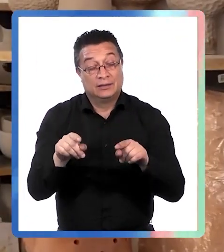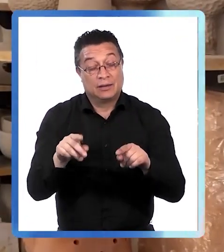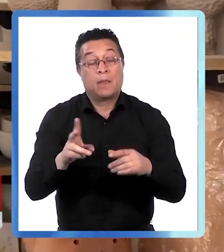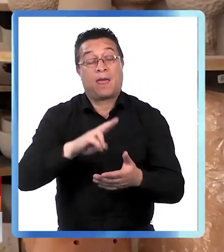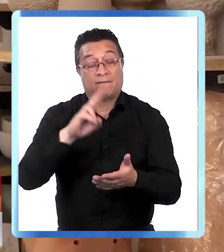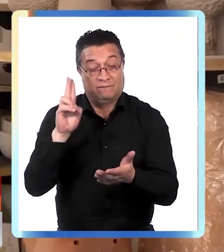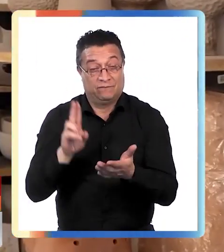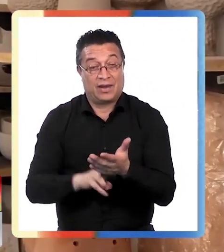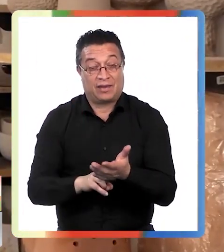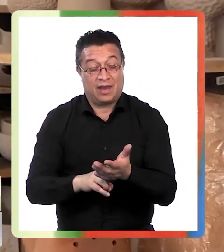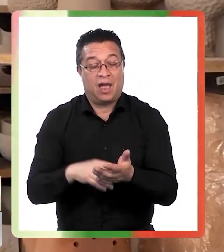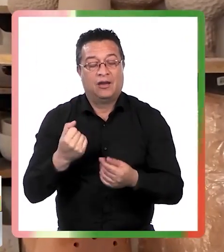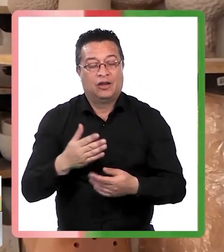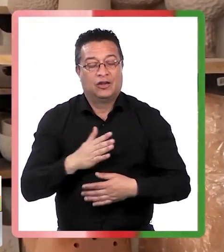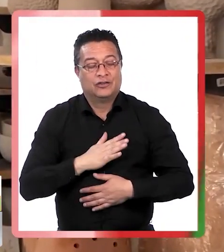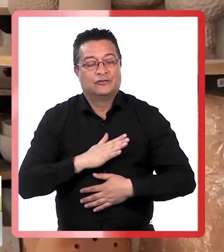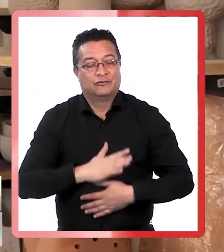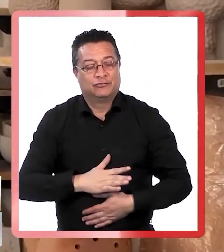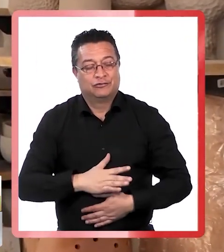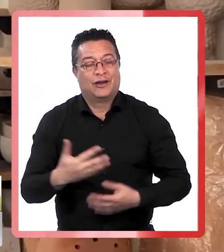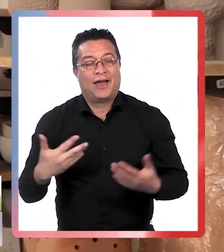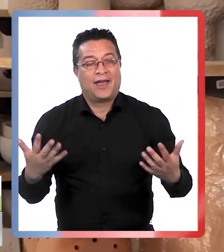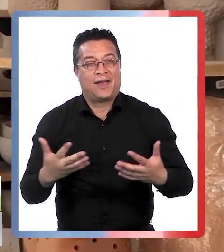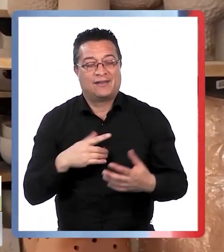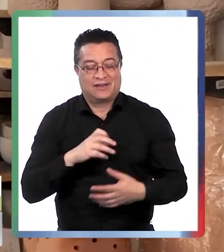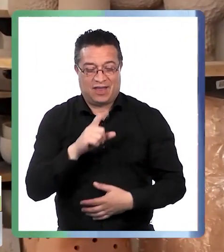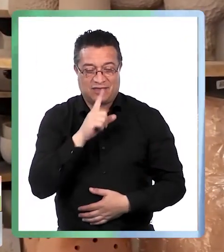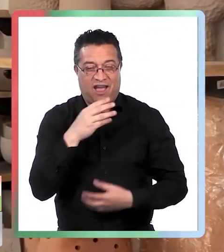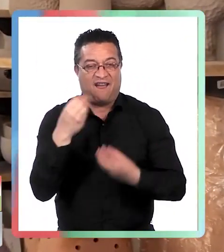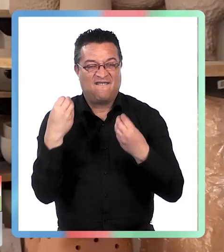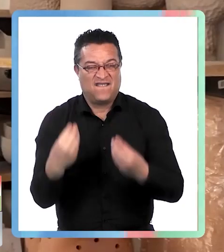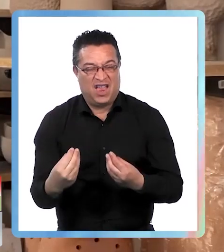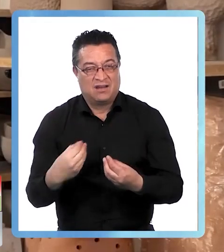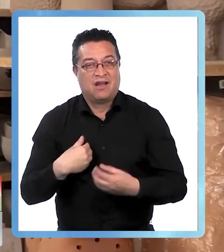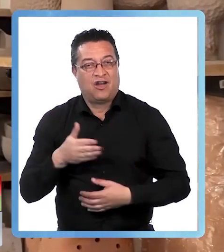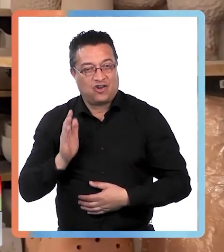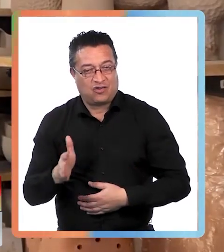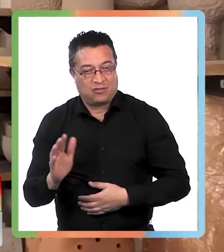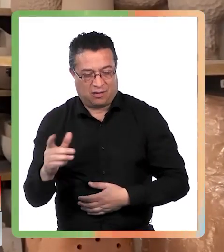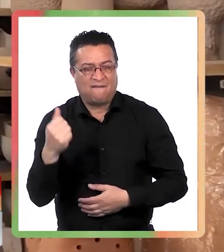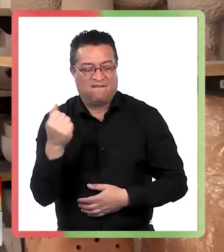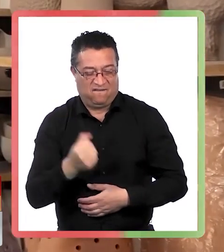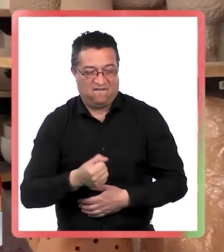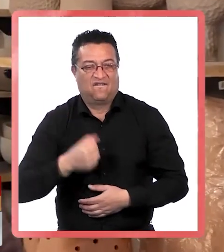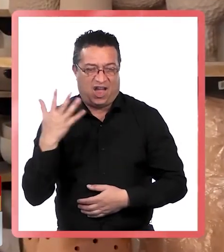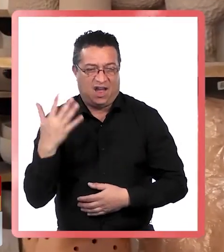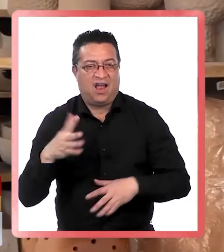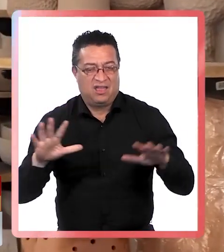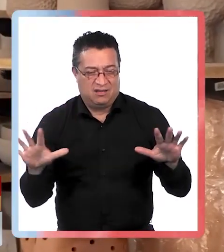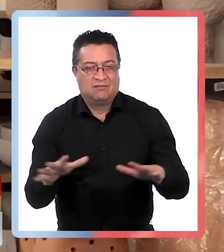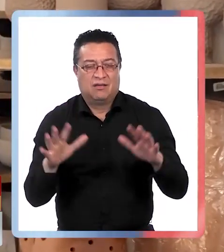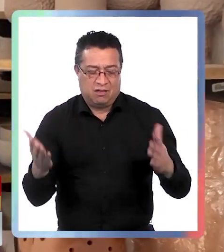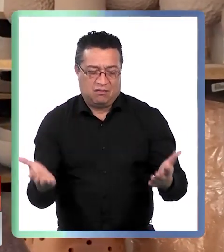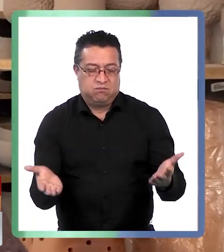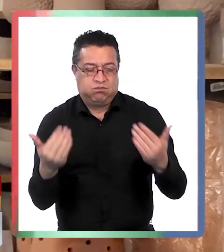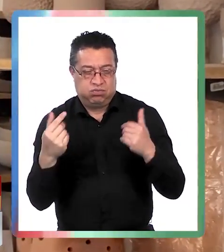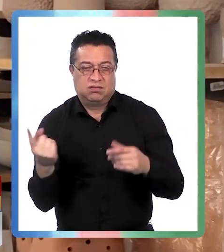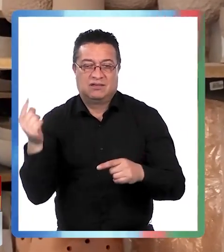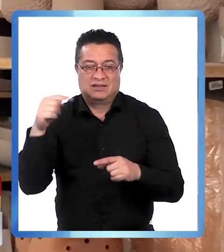un verdadero aliciente para decir está bien, sigamos, vale la pena